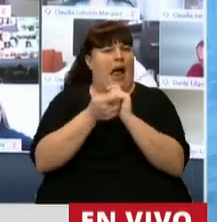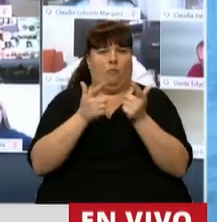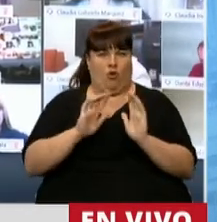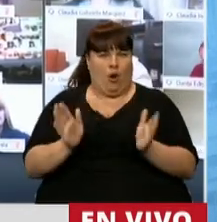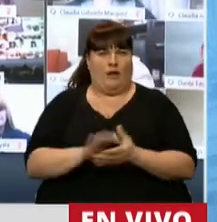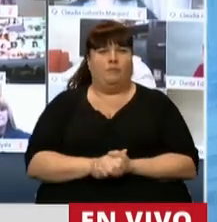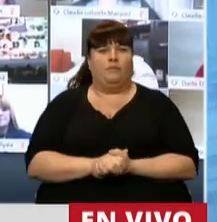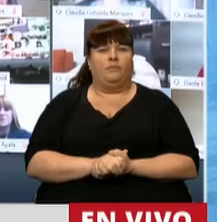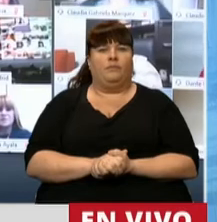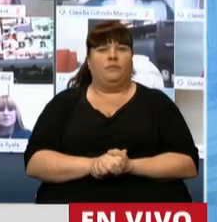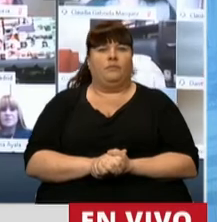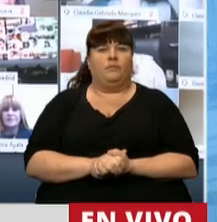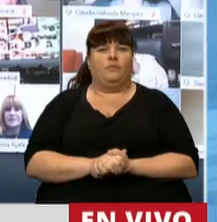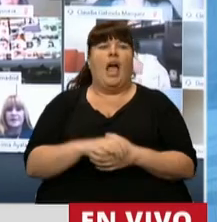cambios.